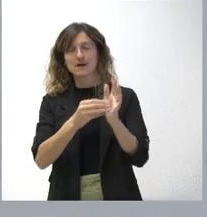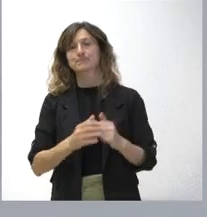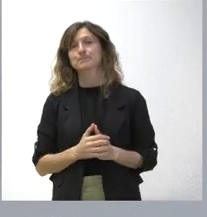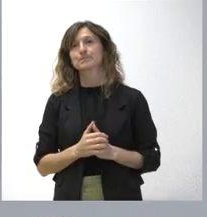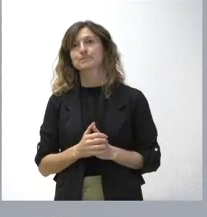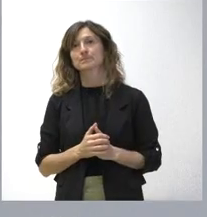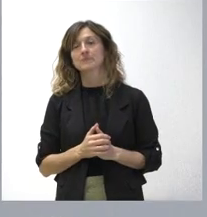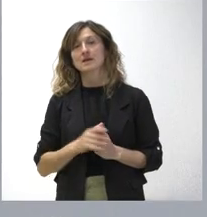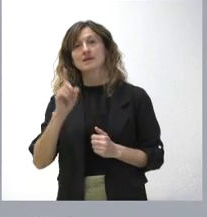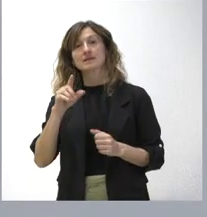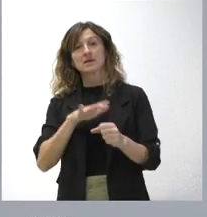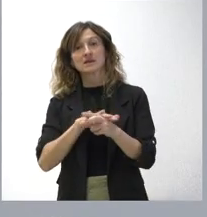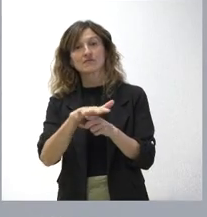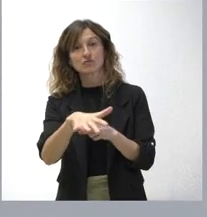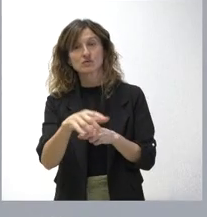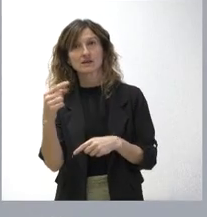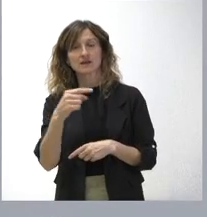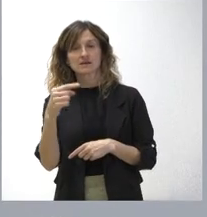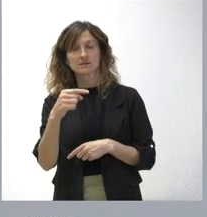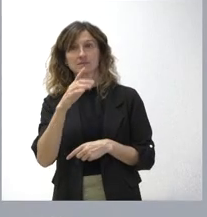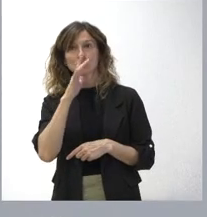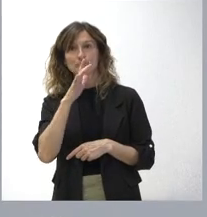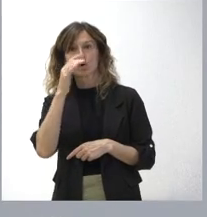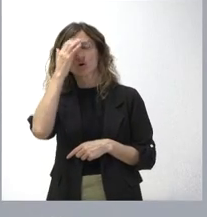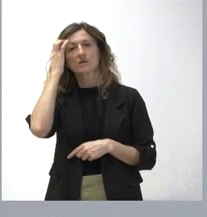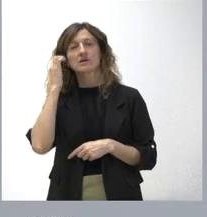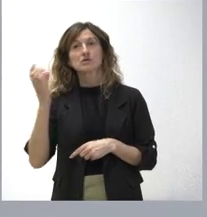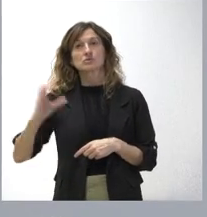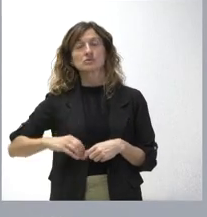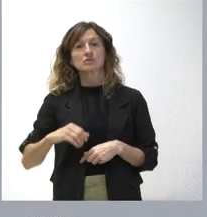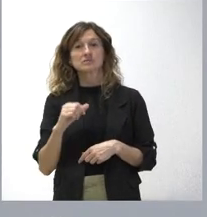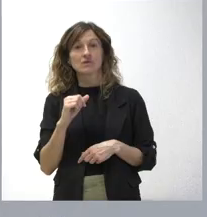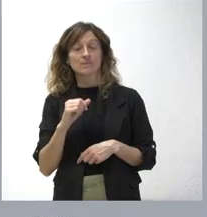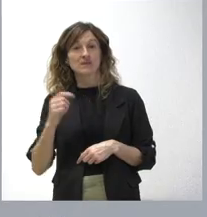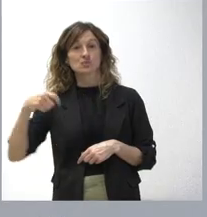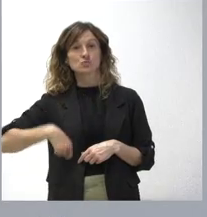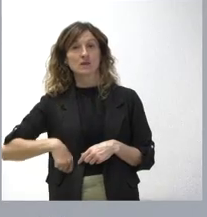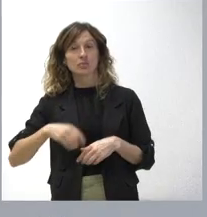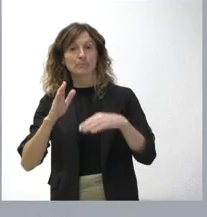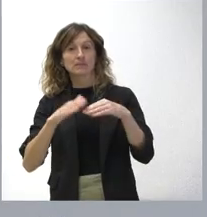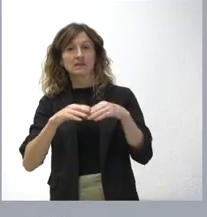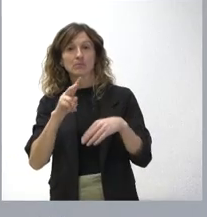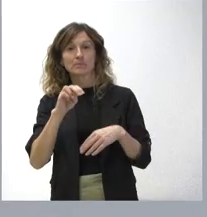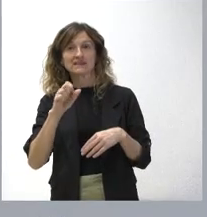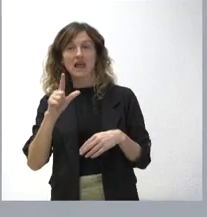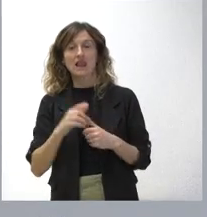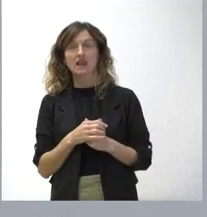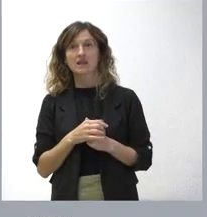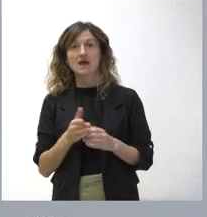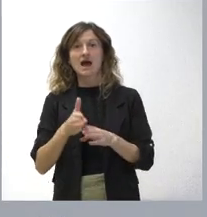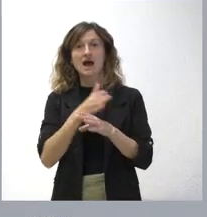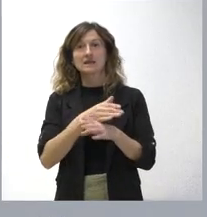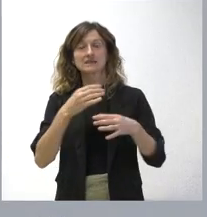también ha podido influir negativamente es la implantación de ese ingreso mínimo vital que ha dejado de fuera de aplicación la renta